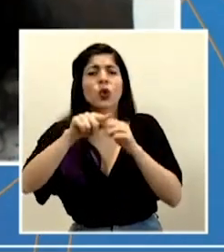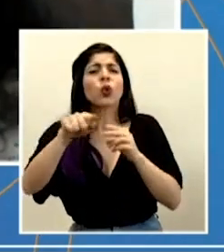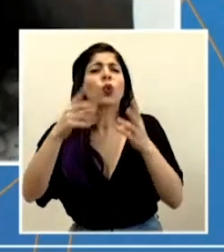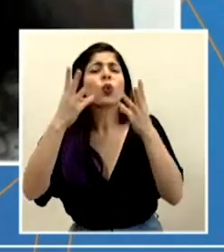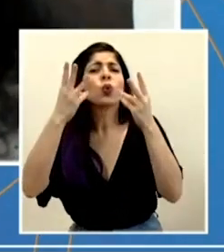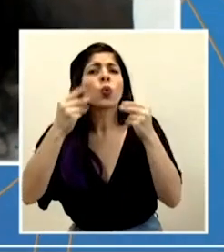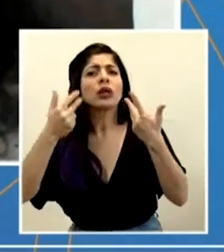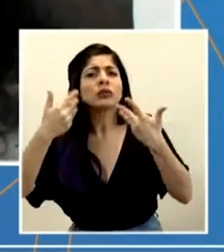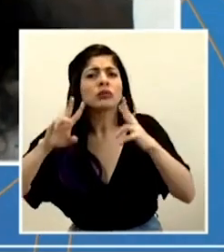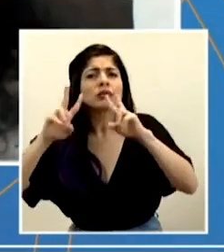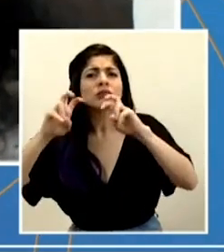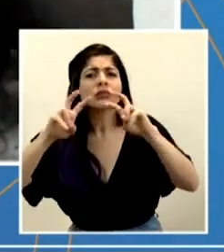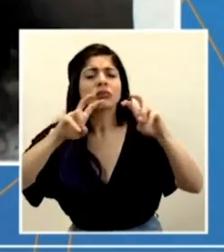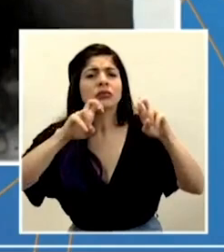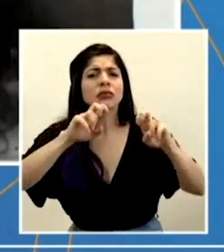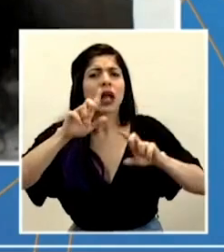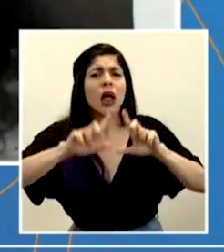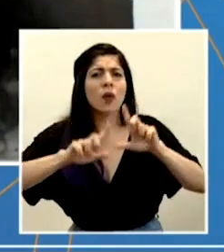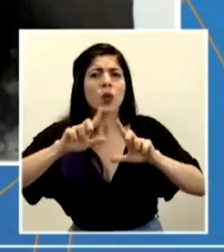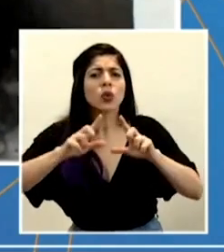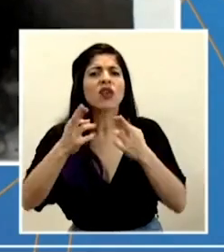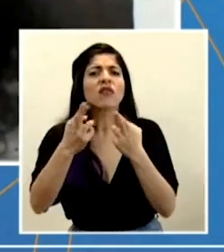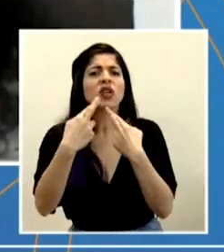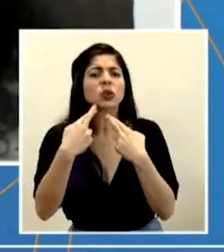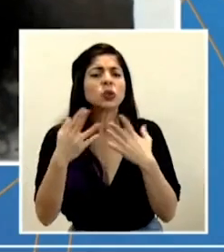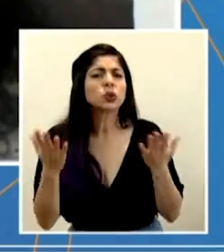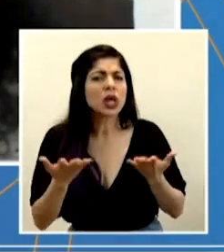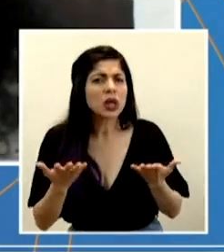practicaron las pruebas y cuáles han sido los resultados?